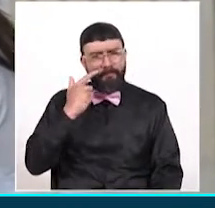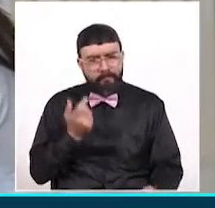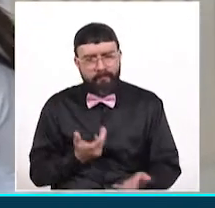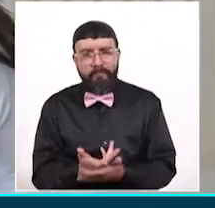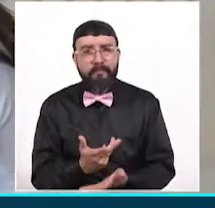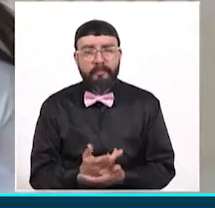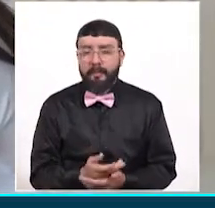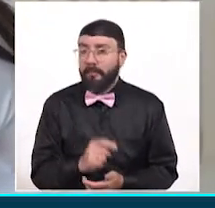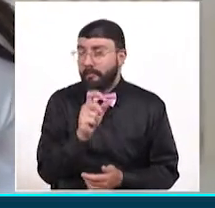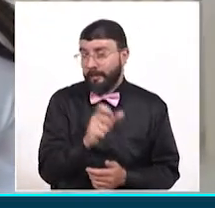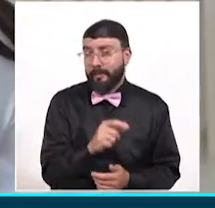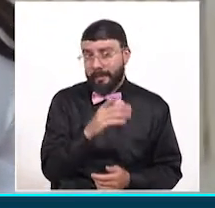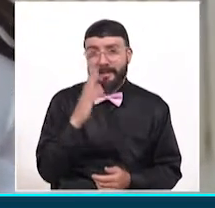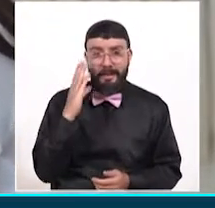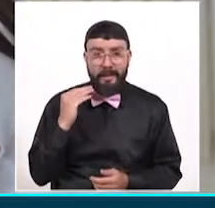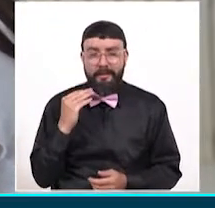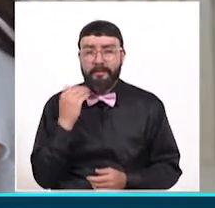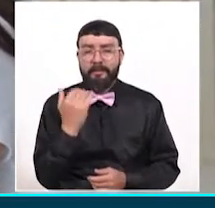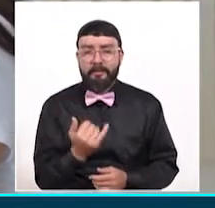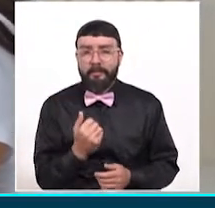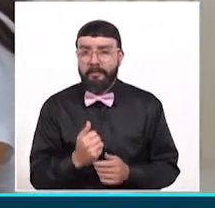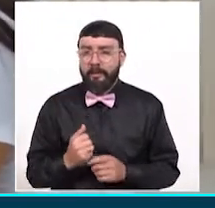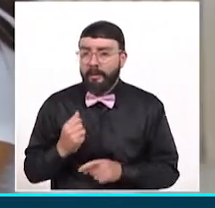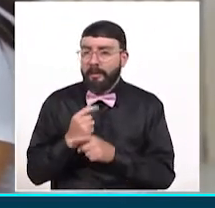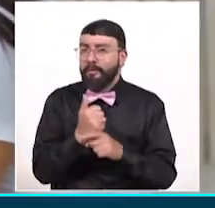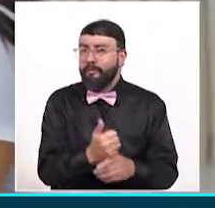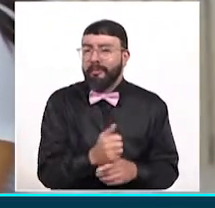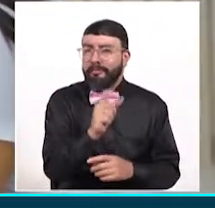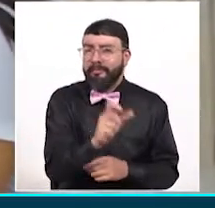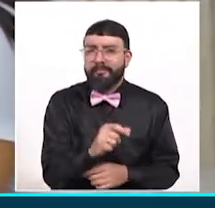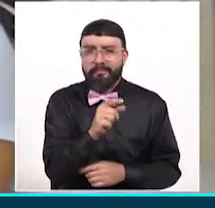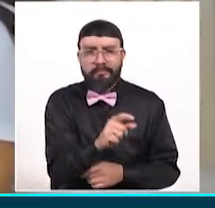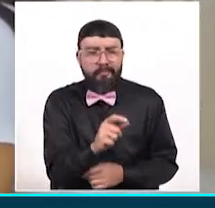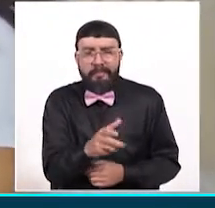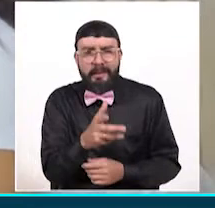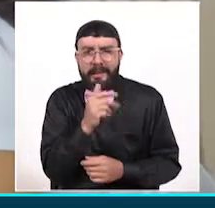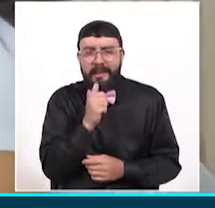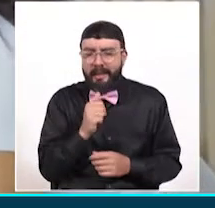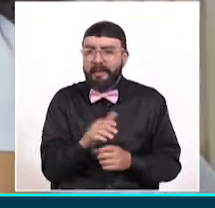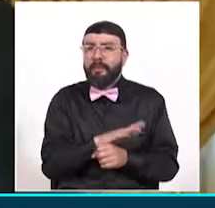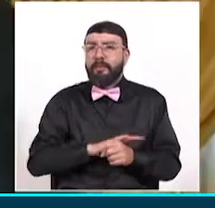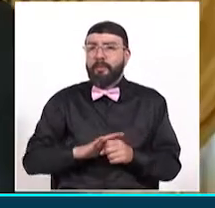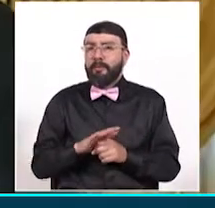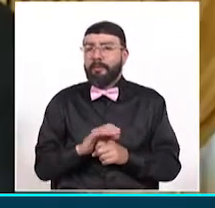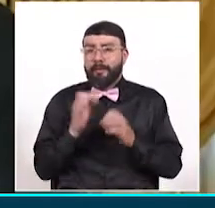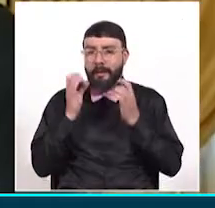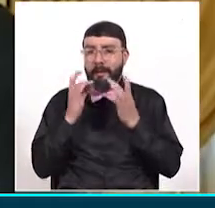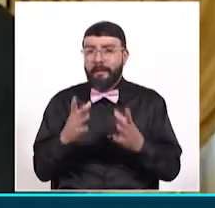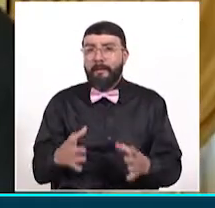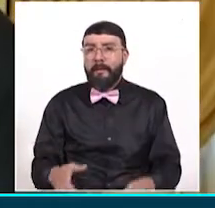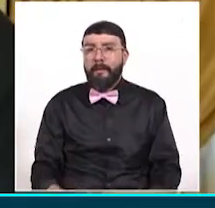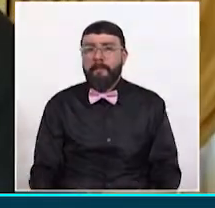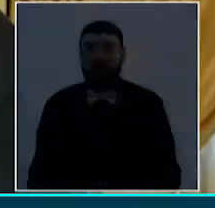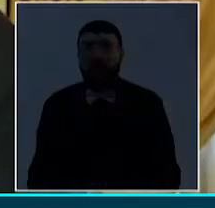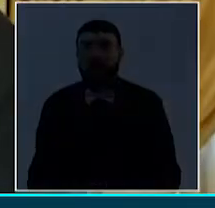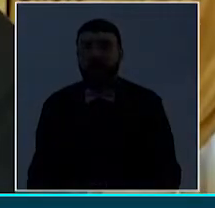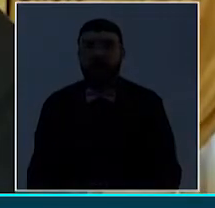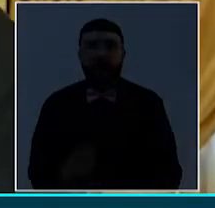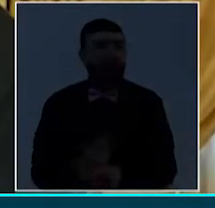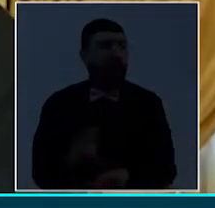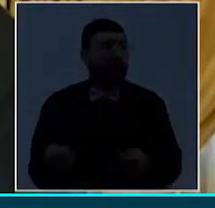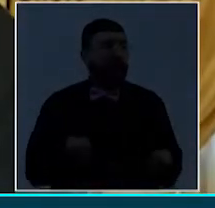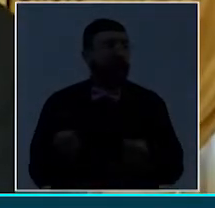mental, la inclusión es un factor determinante para evitar que se presenten este tipo de situaciones lamentables. ¿Qué es la proximidad social?